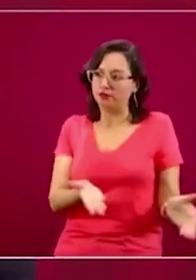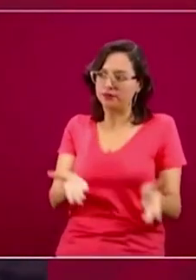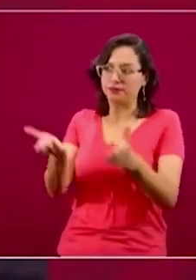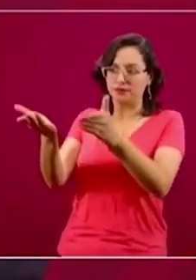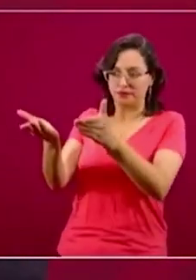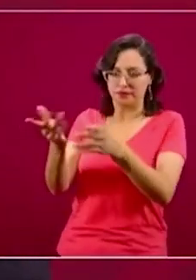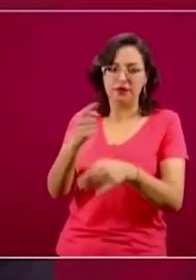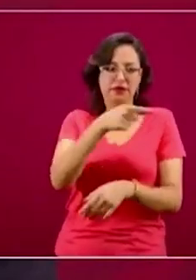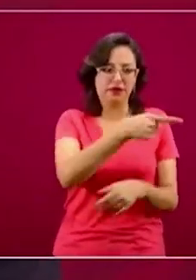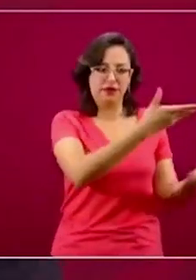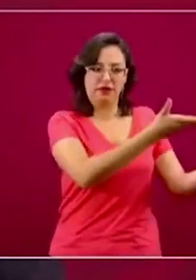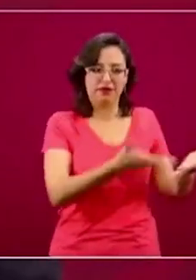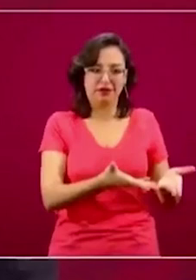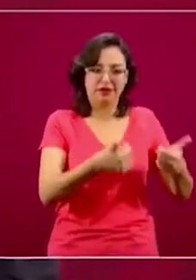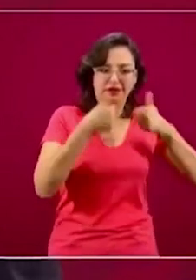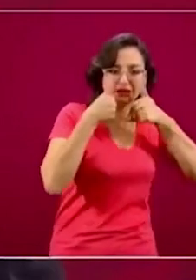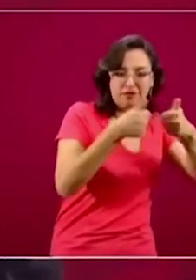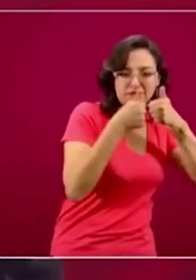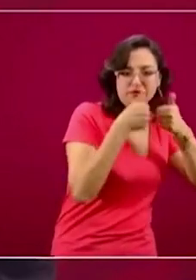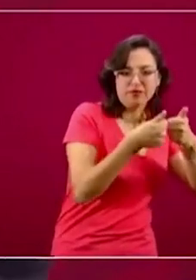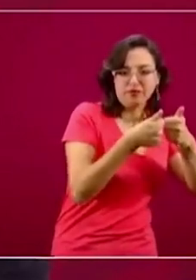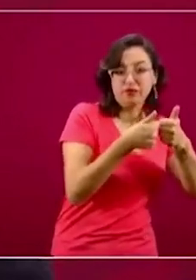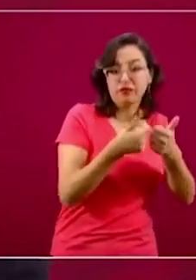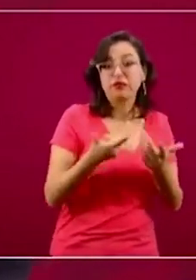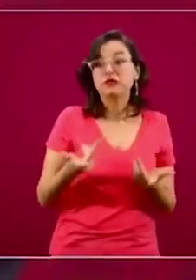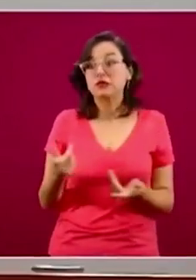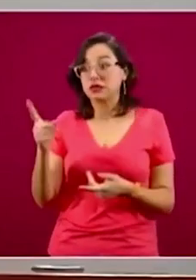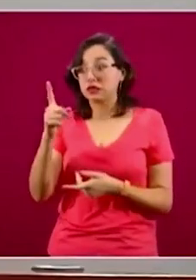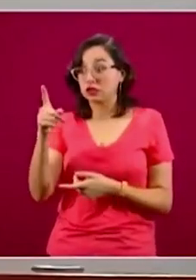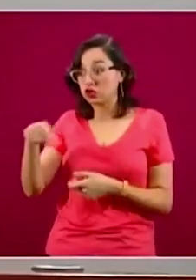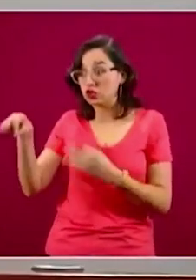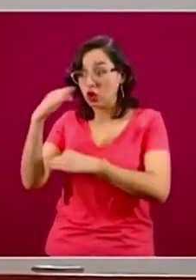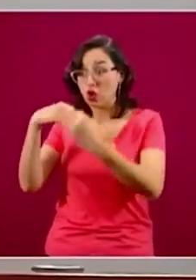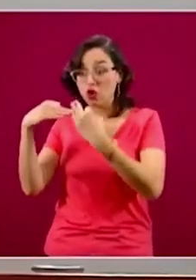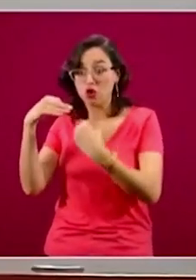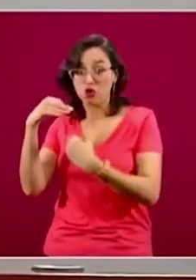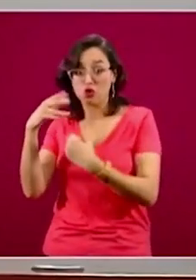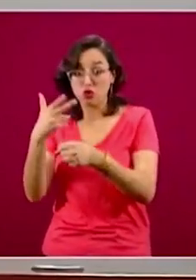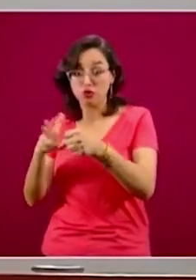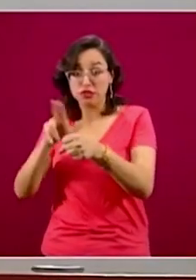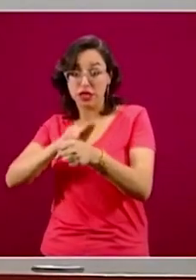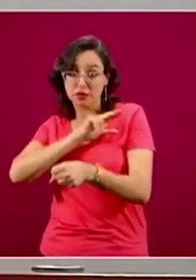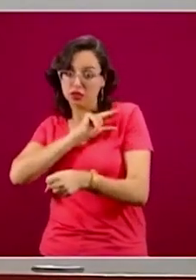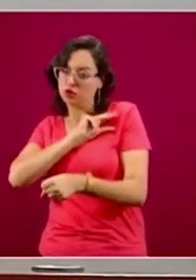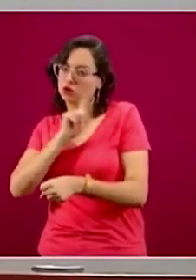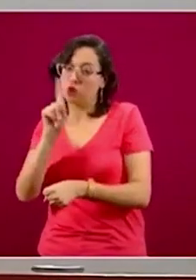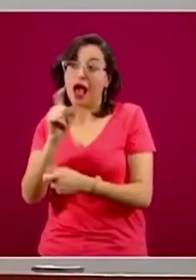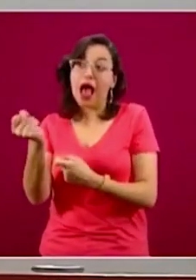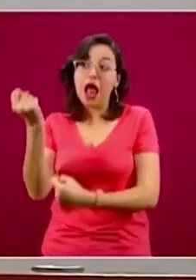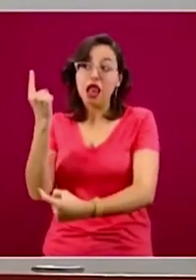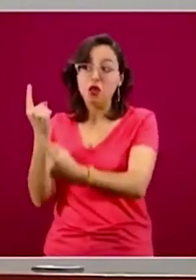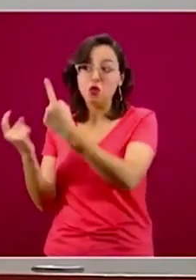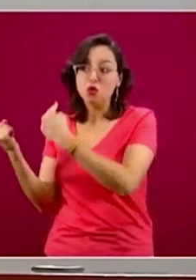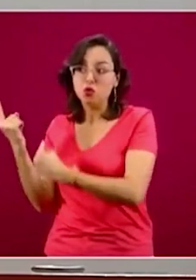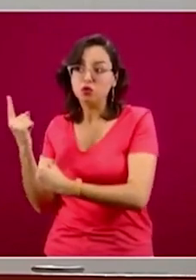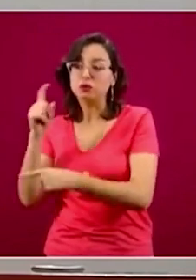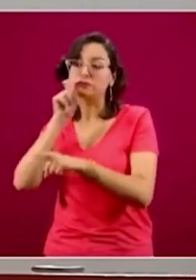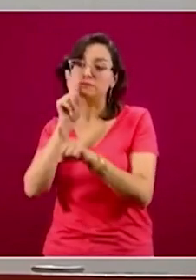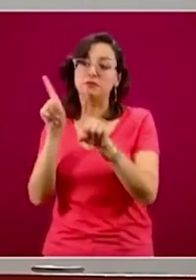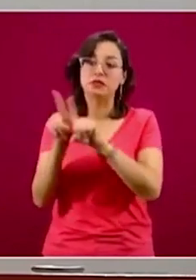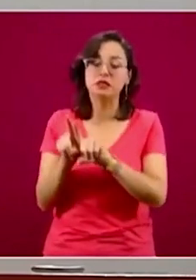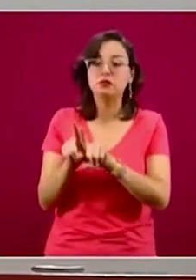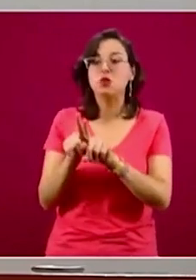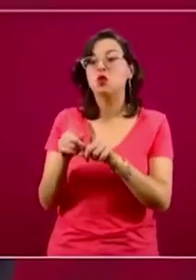no son todas las enfermedades y generalmente en términos de este convenio es mayormente para utilidad del Instituto